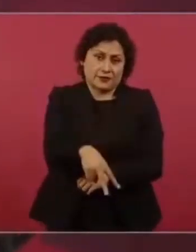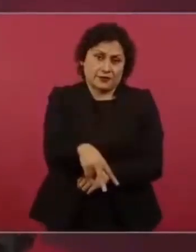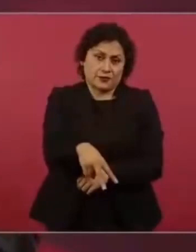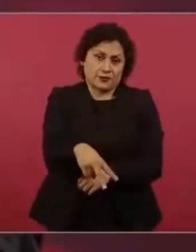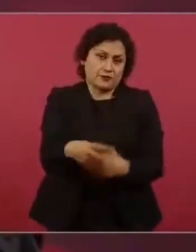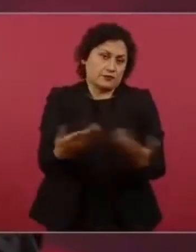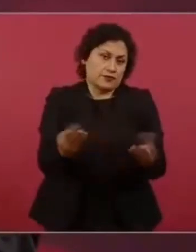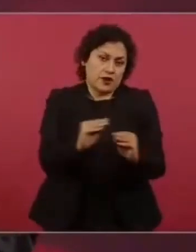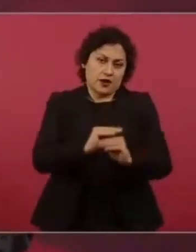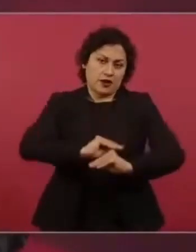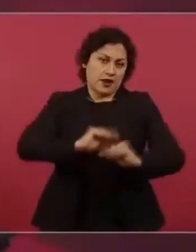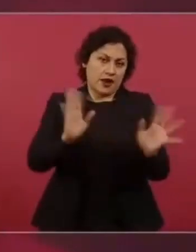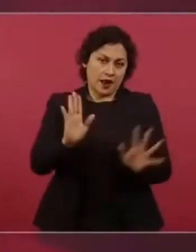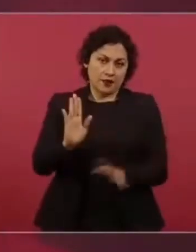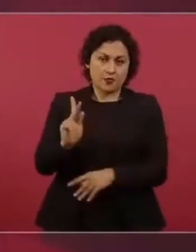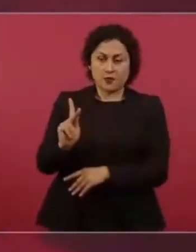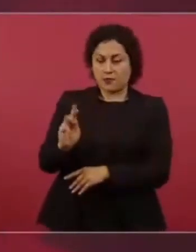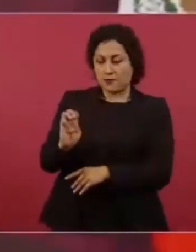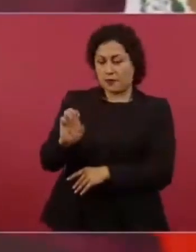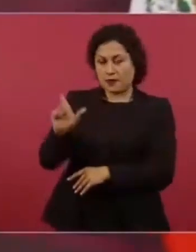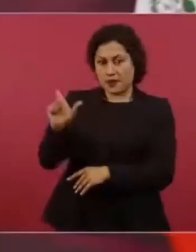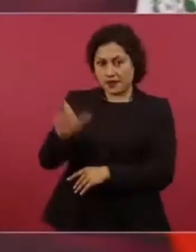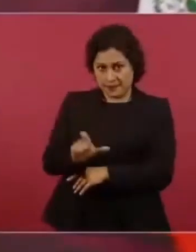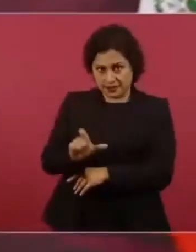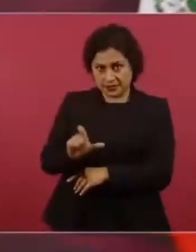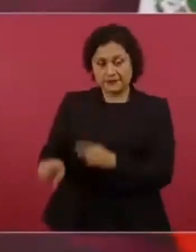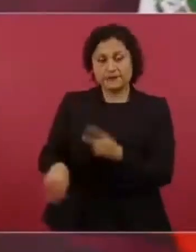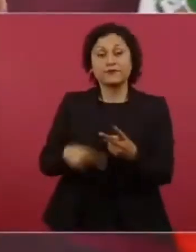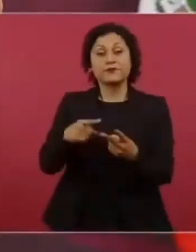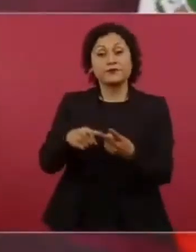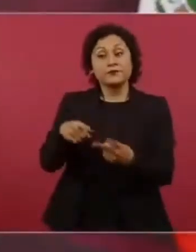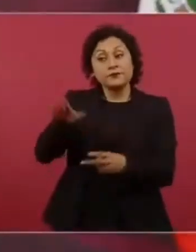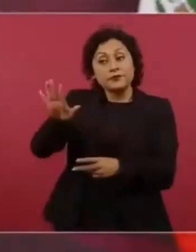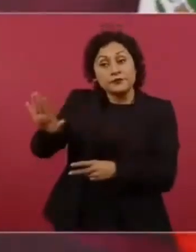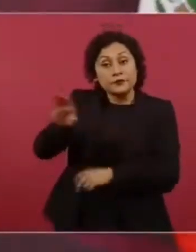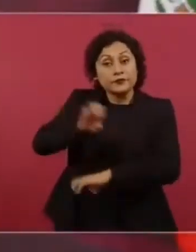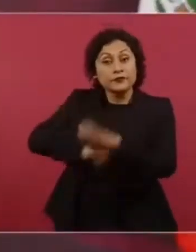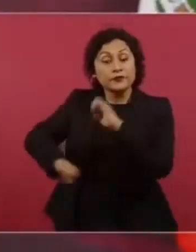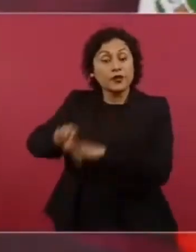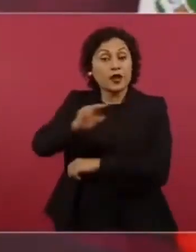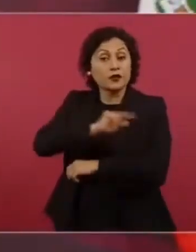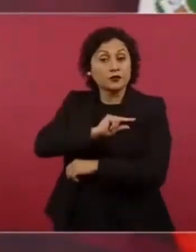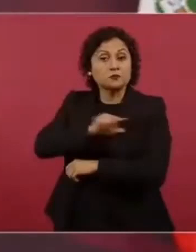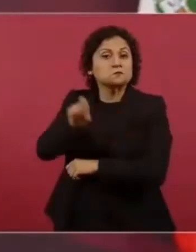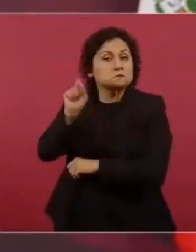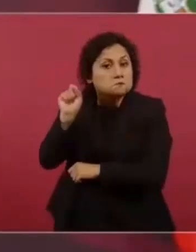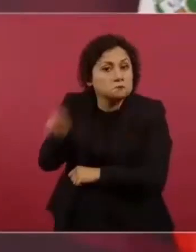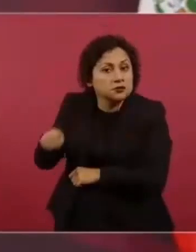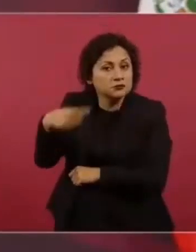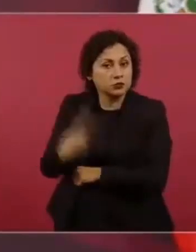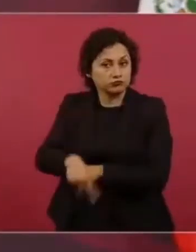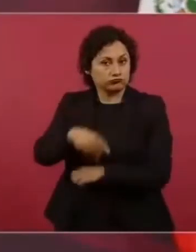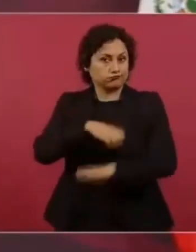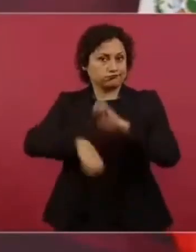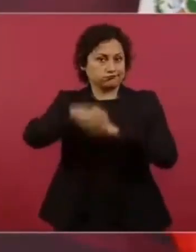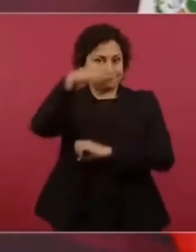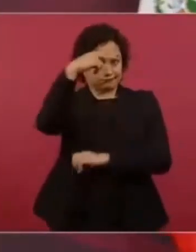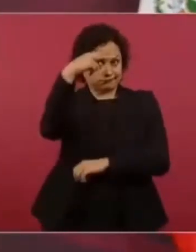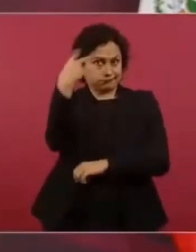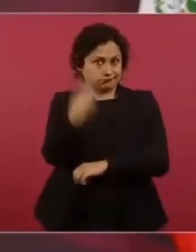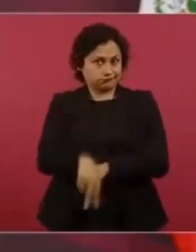primero Pemex y de los particulares es una empresa mexicana y